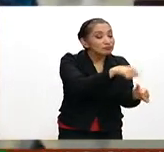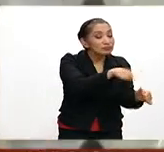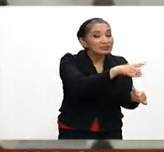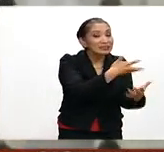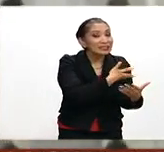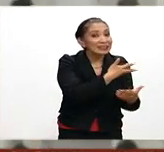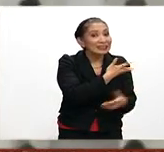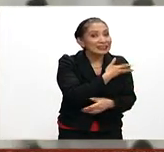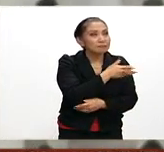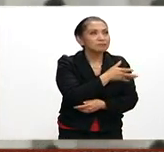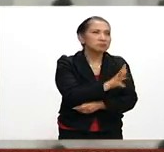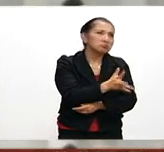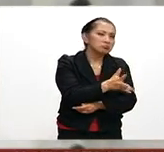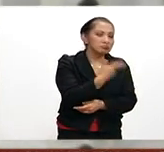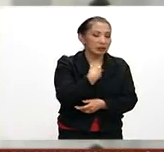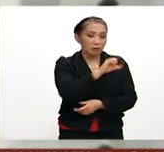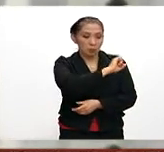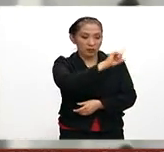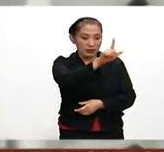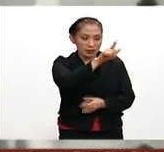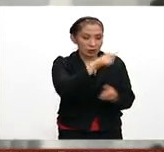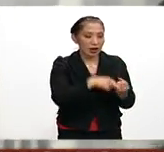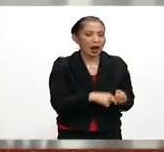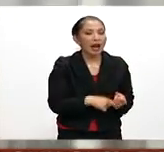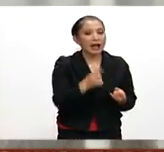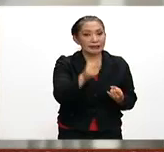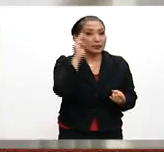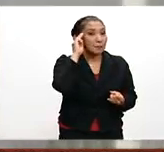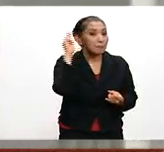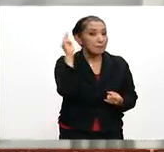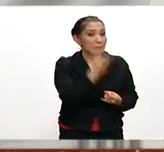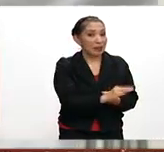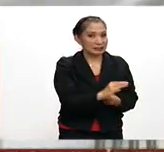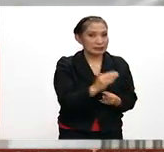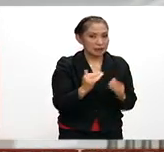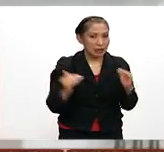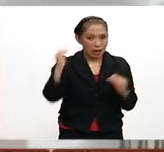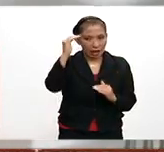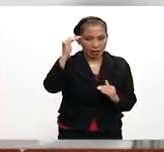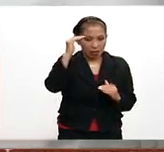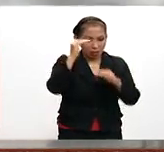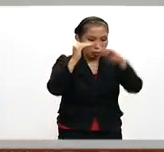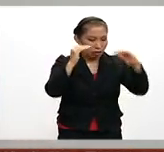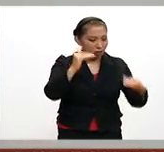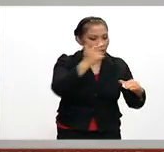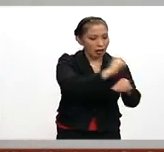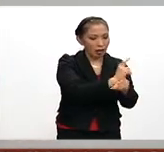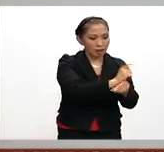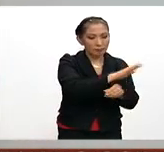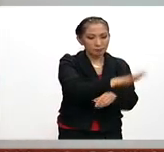profesionistas, ya que es una maestría. Es una